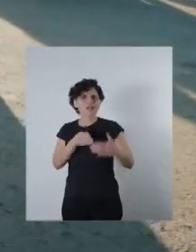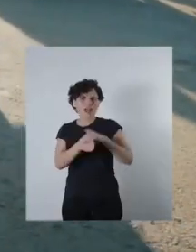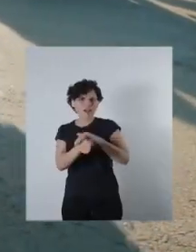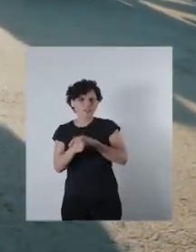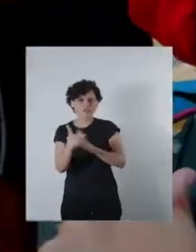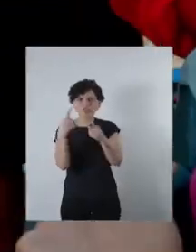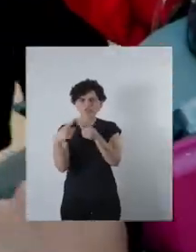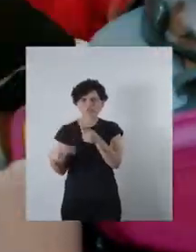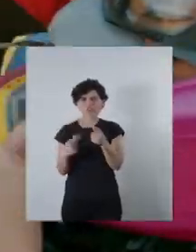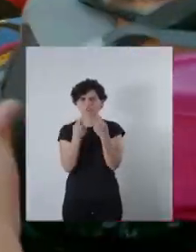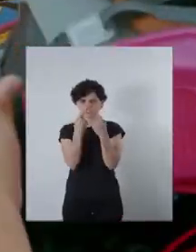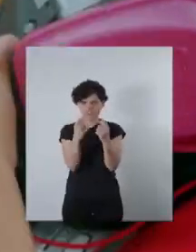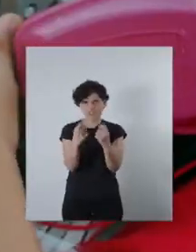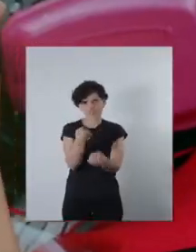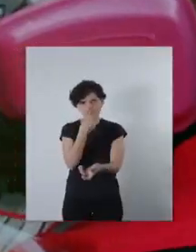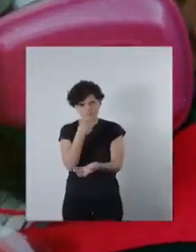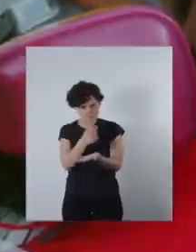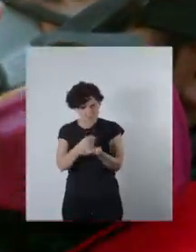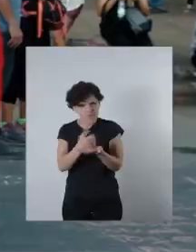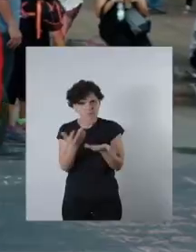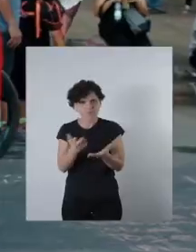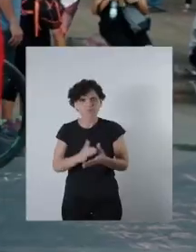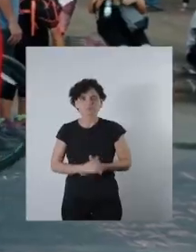acceso a las diversas alternativas terapéuticas.